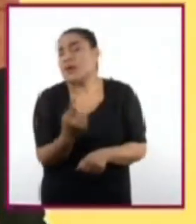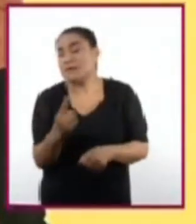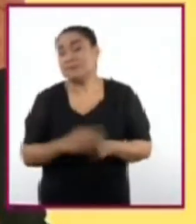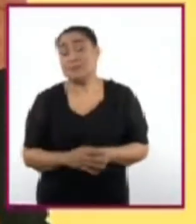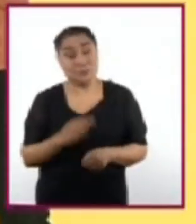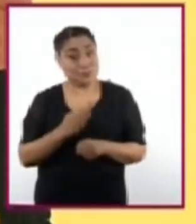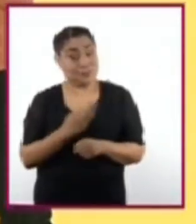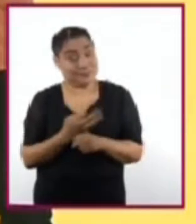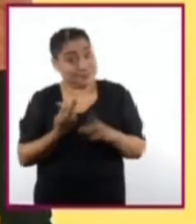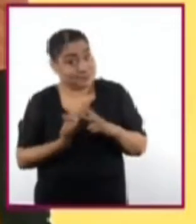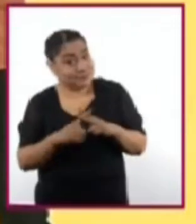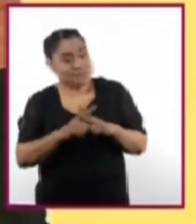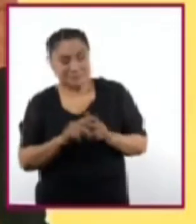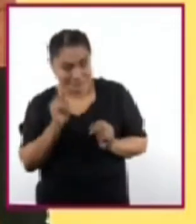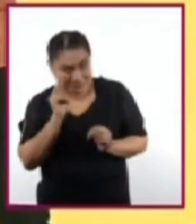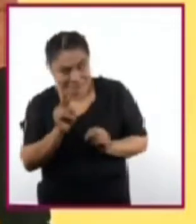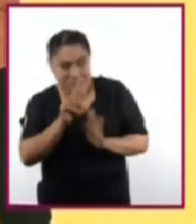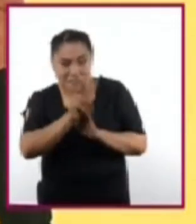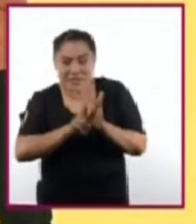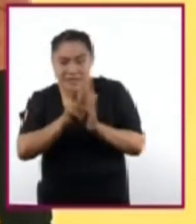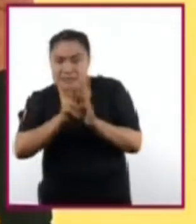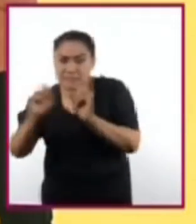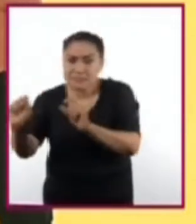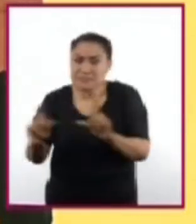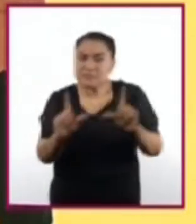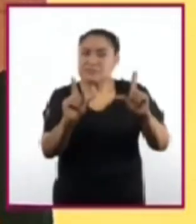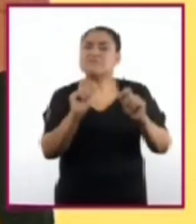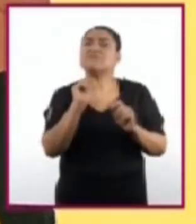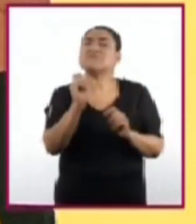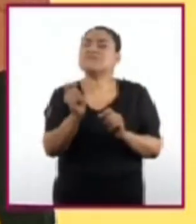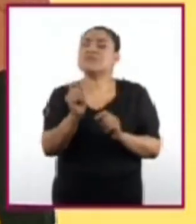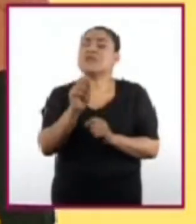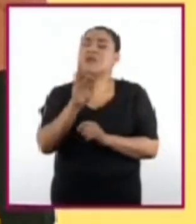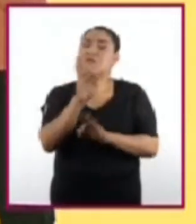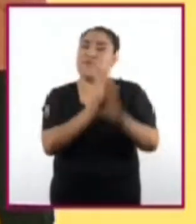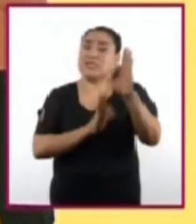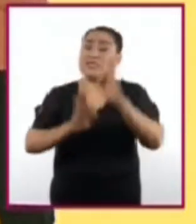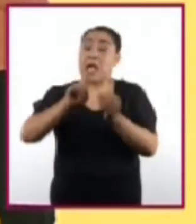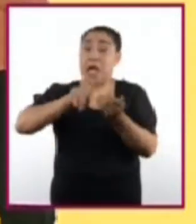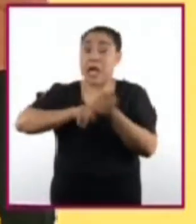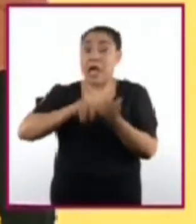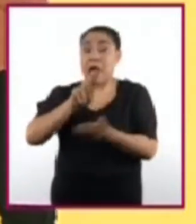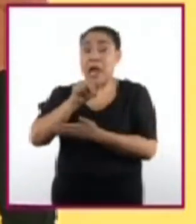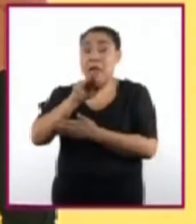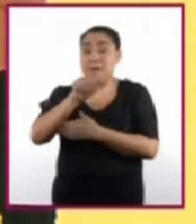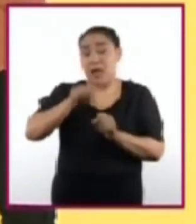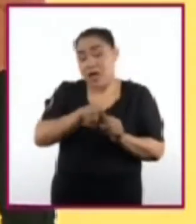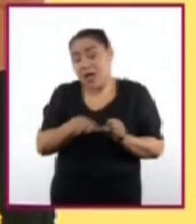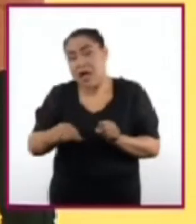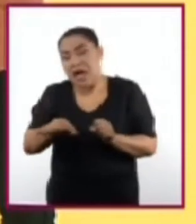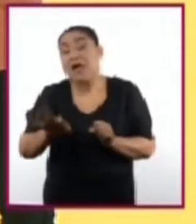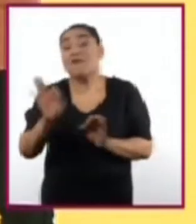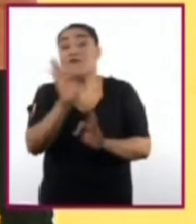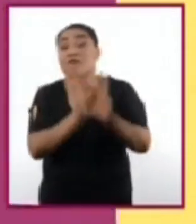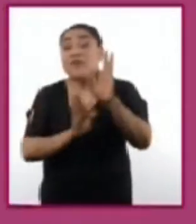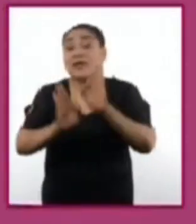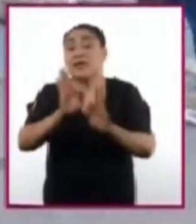veamos el siguiente video sobre una rama de la física denominada como física médica.